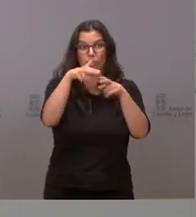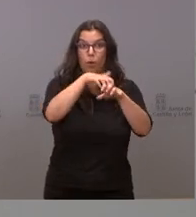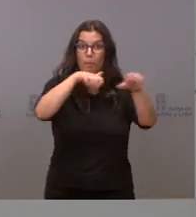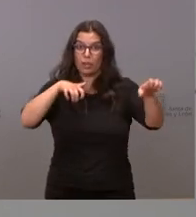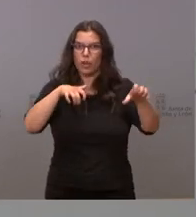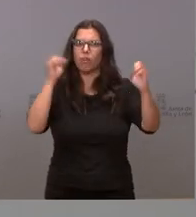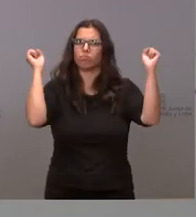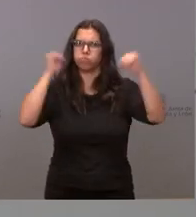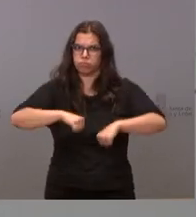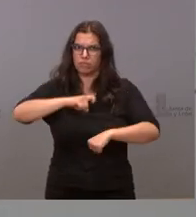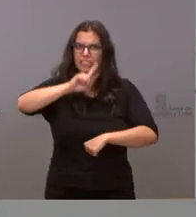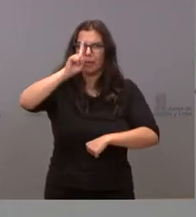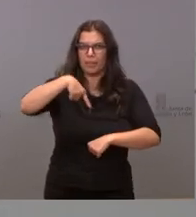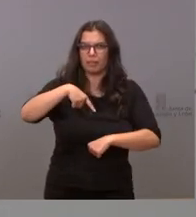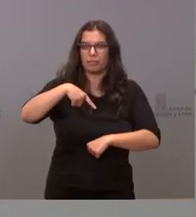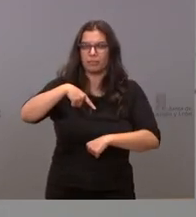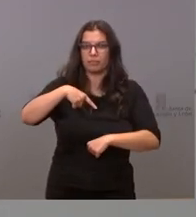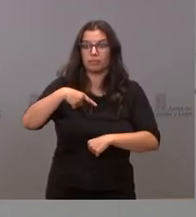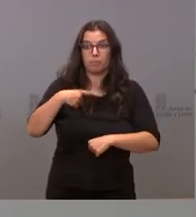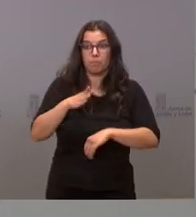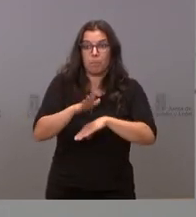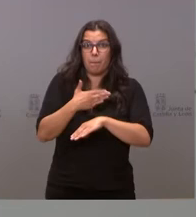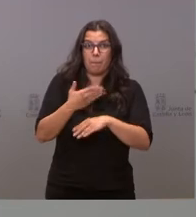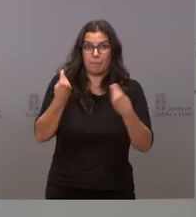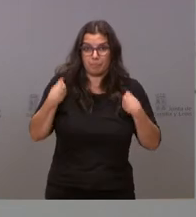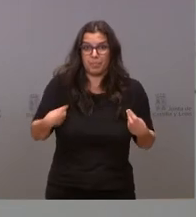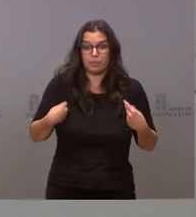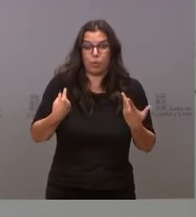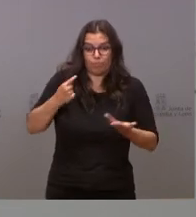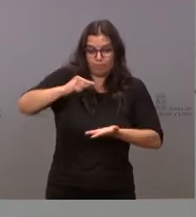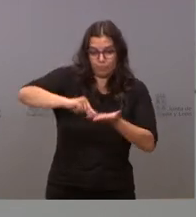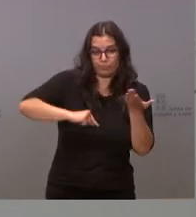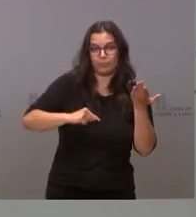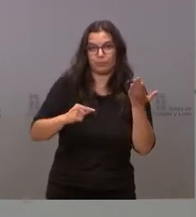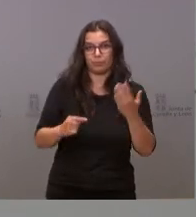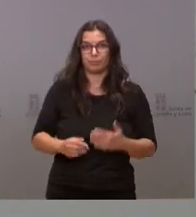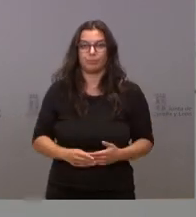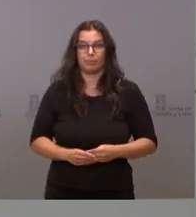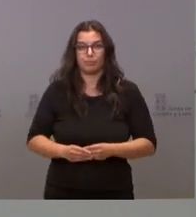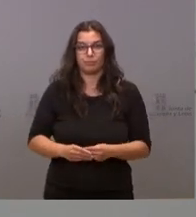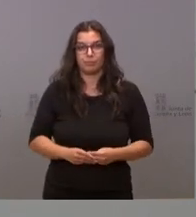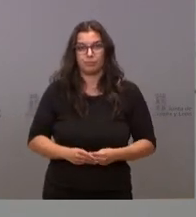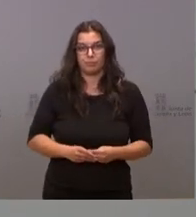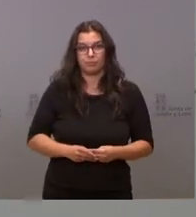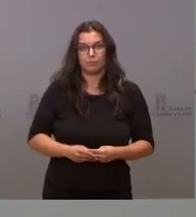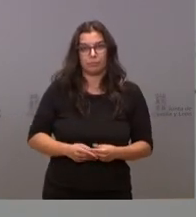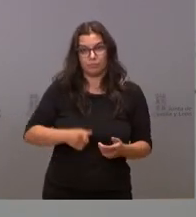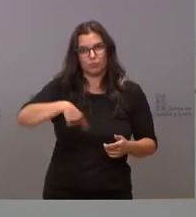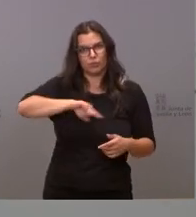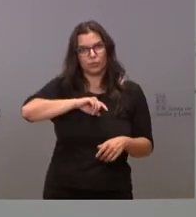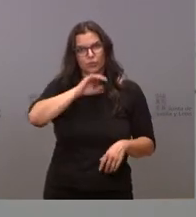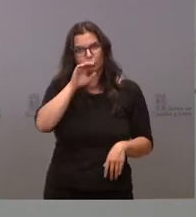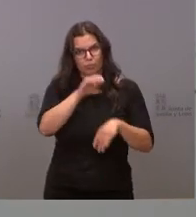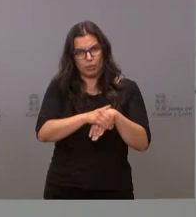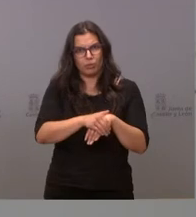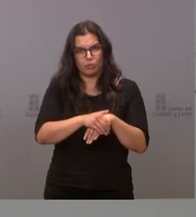para, como digo, firmar este pacto que estamos cumpliendo, que para